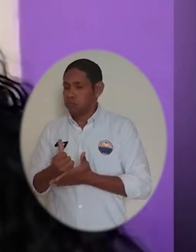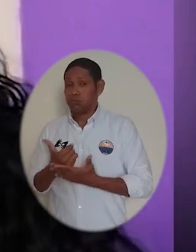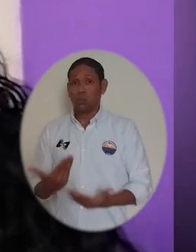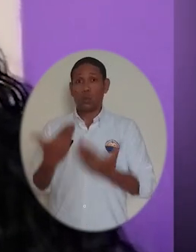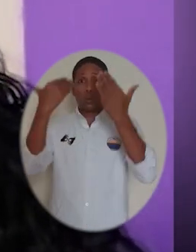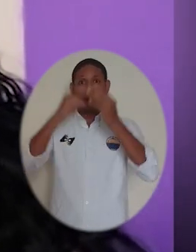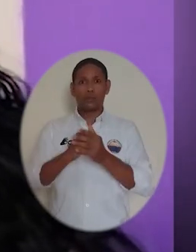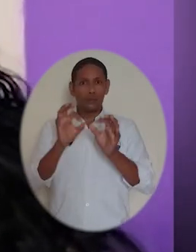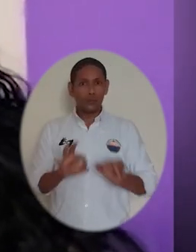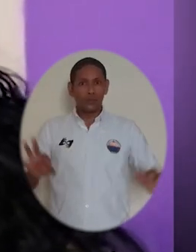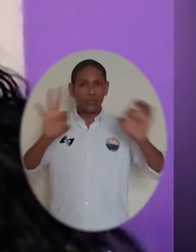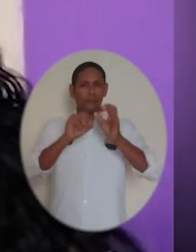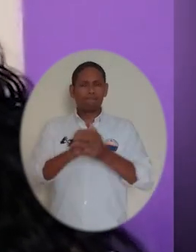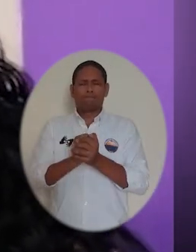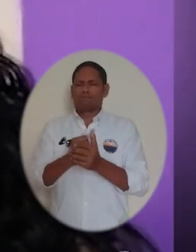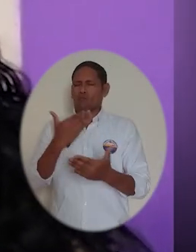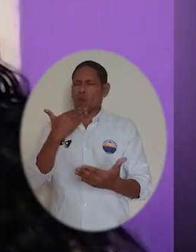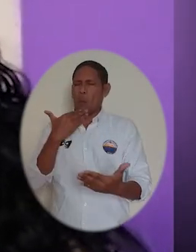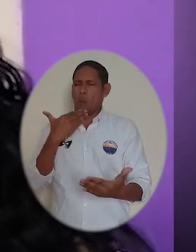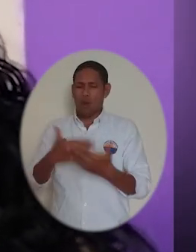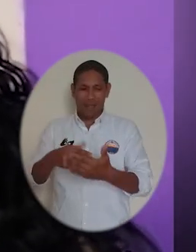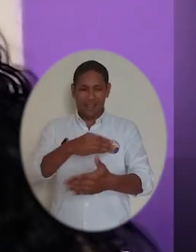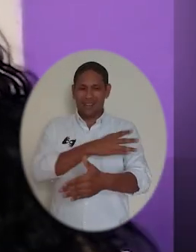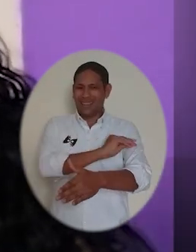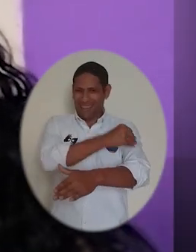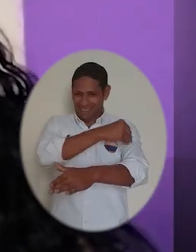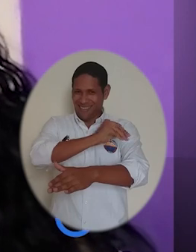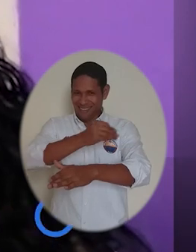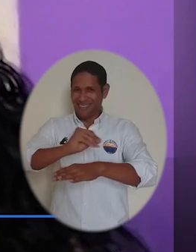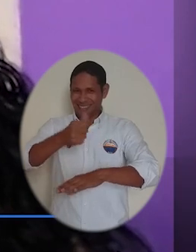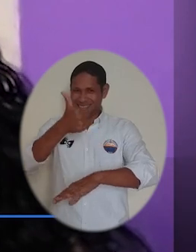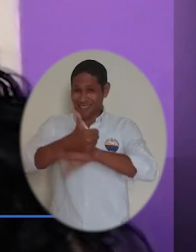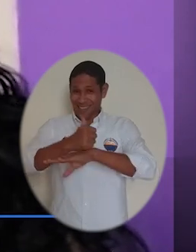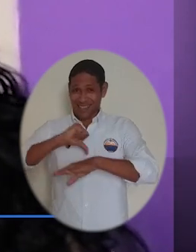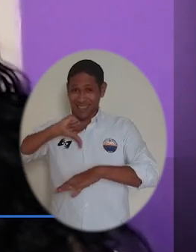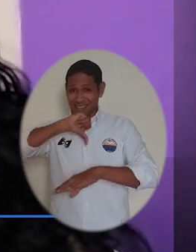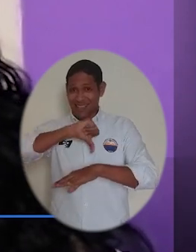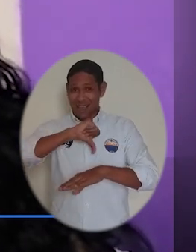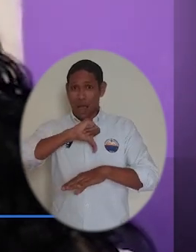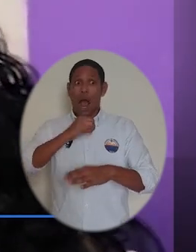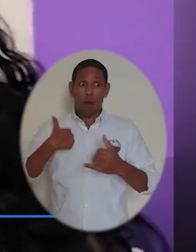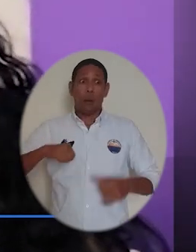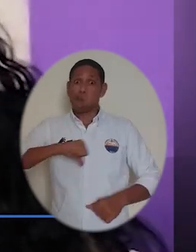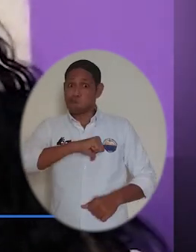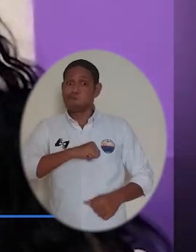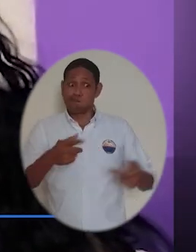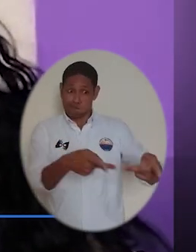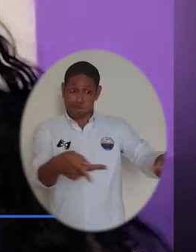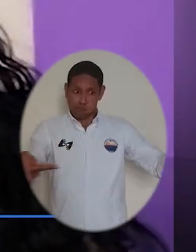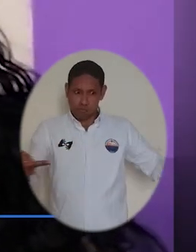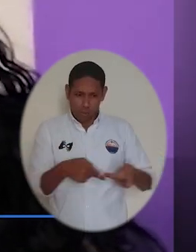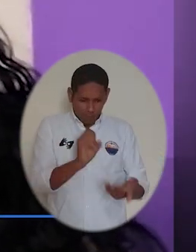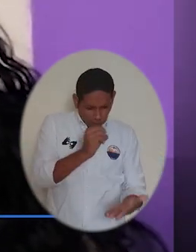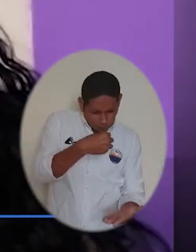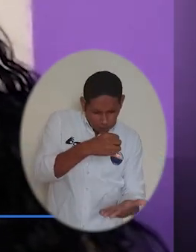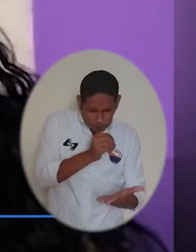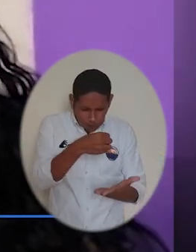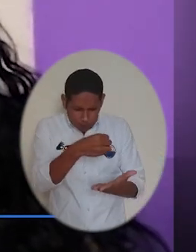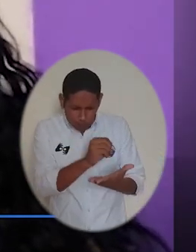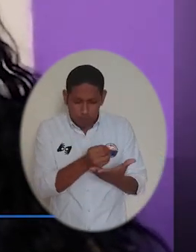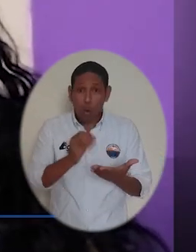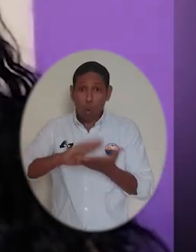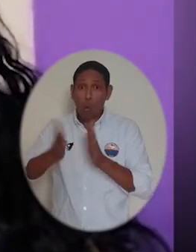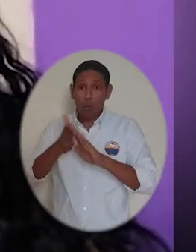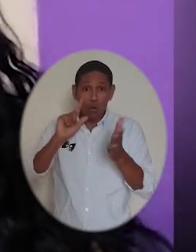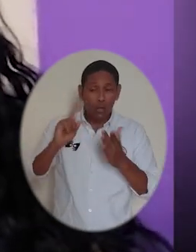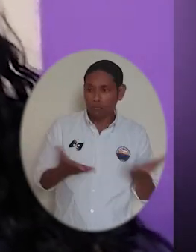contribuyendo en esta crisis generada por la pandemia. Gracias a la gestión de nuestro rector Pablo Vera, hoy contamos con un laboratorio de